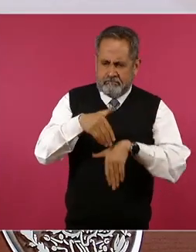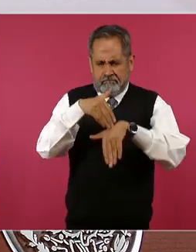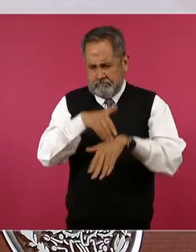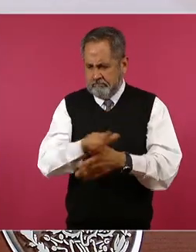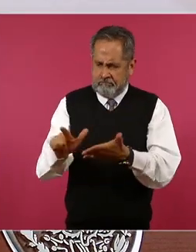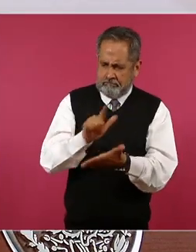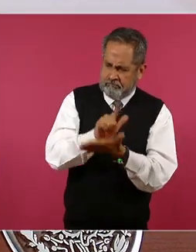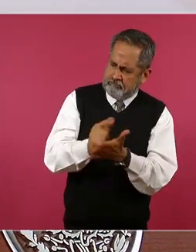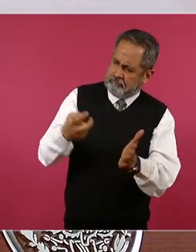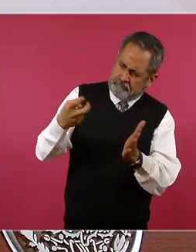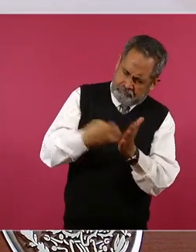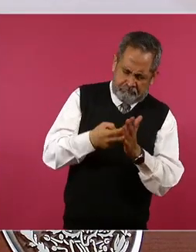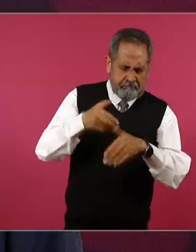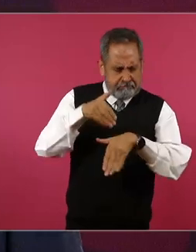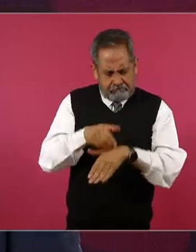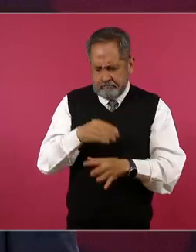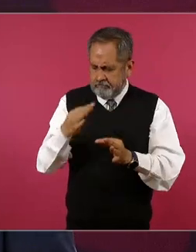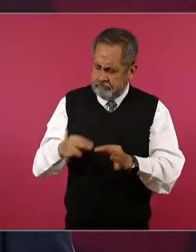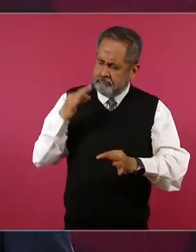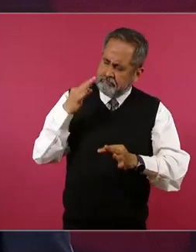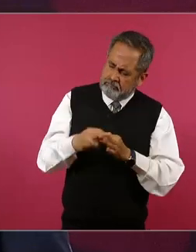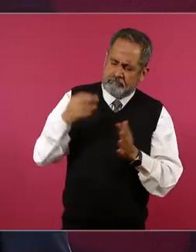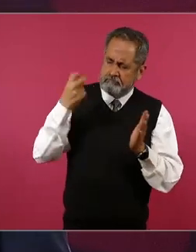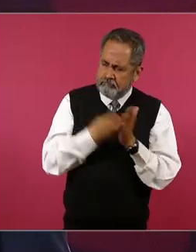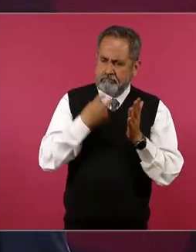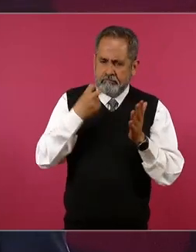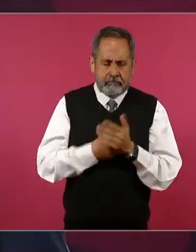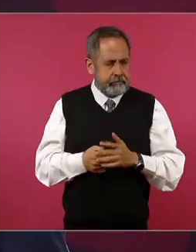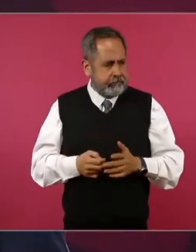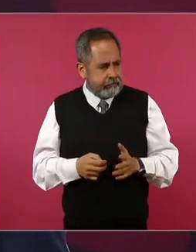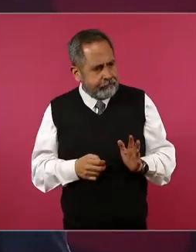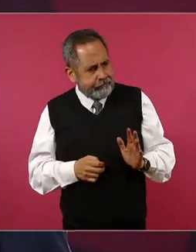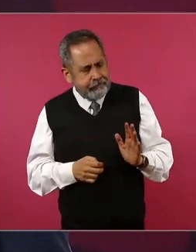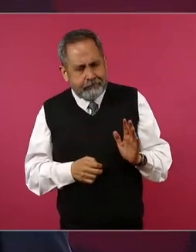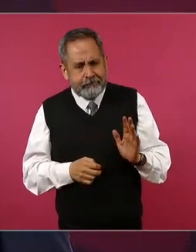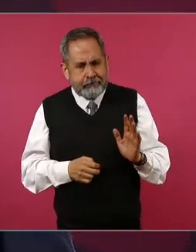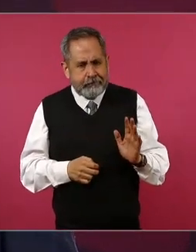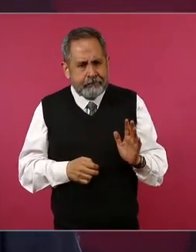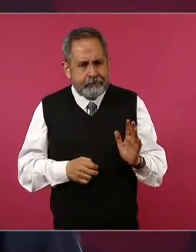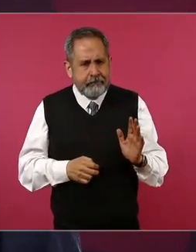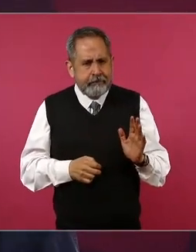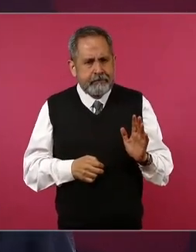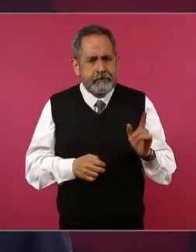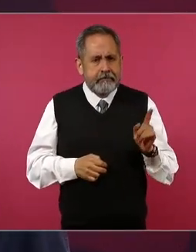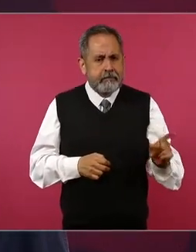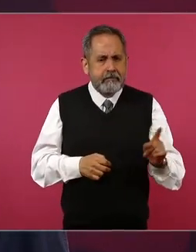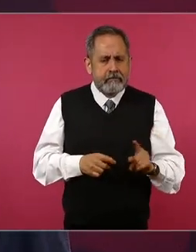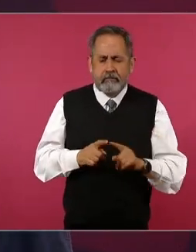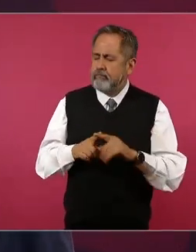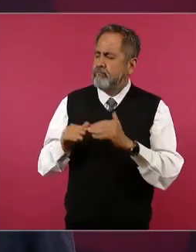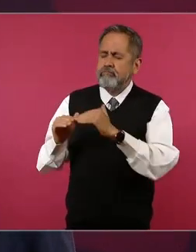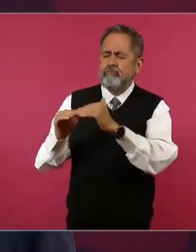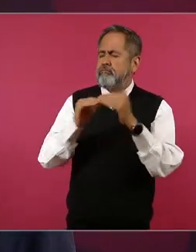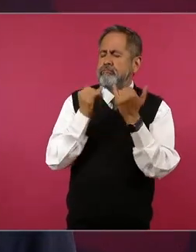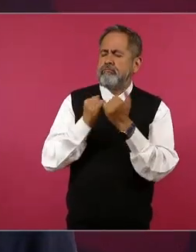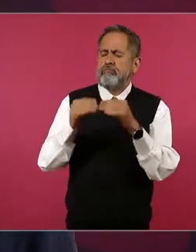sin distingos,